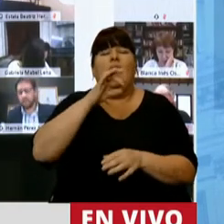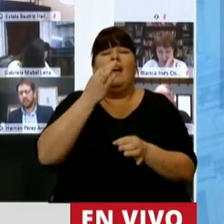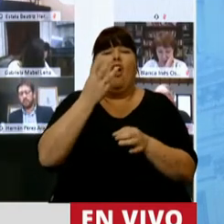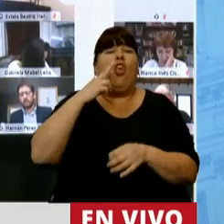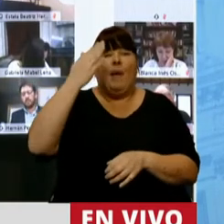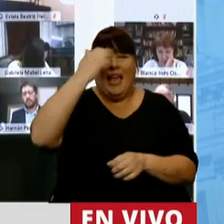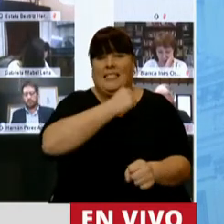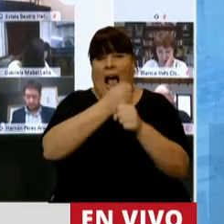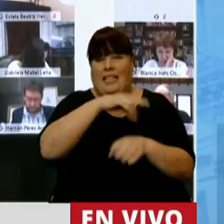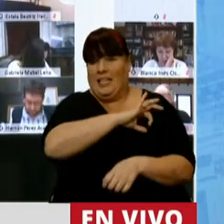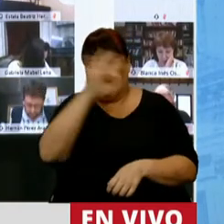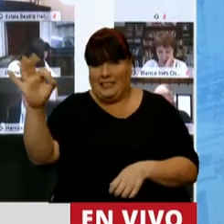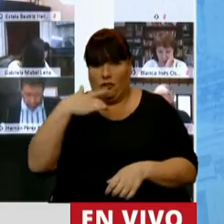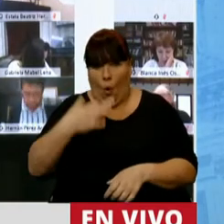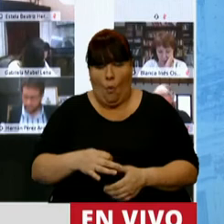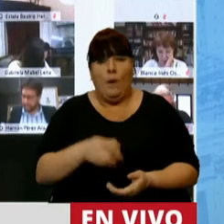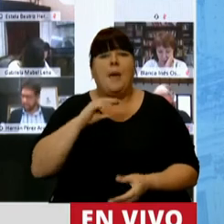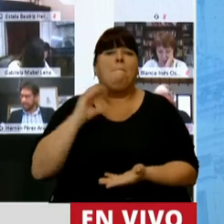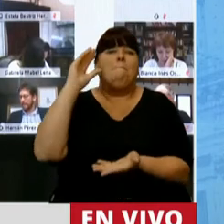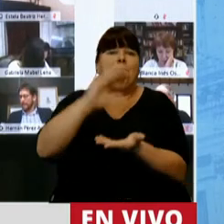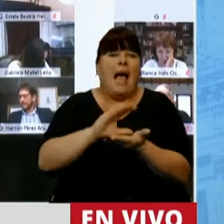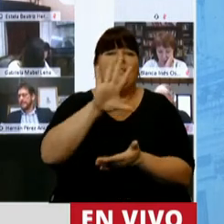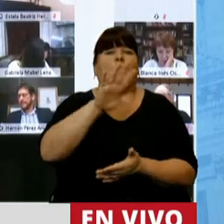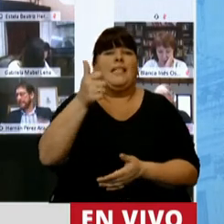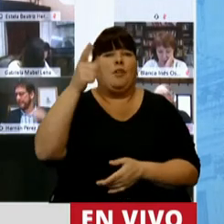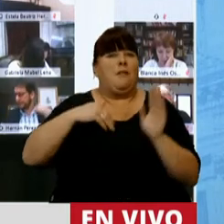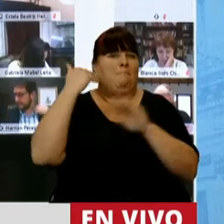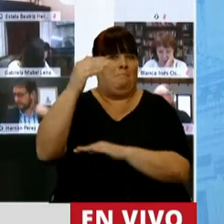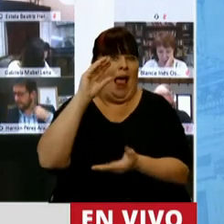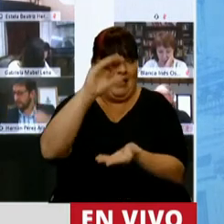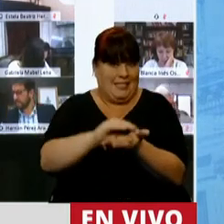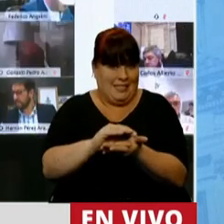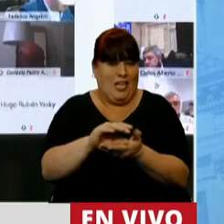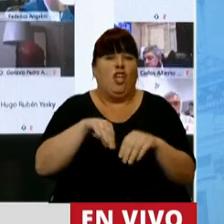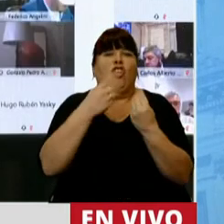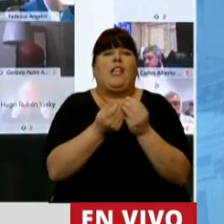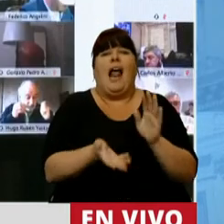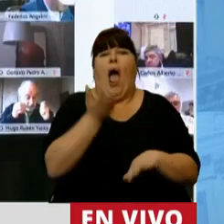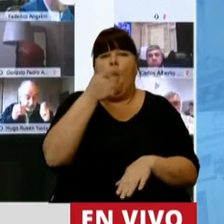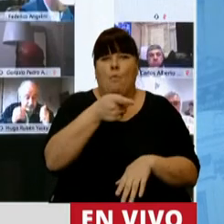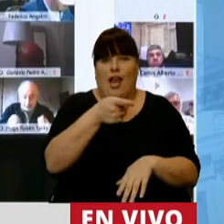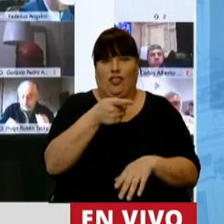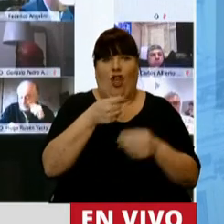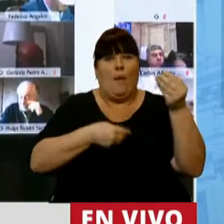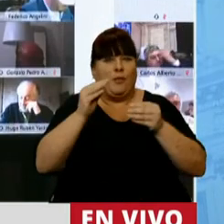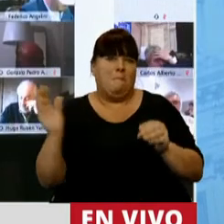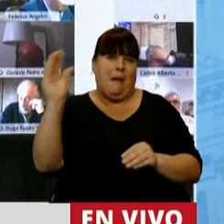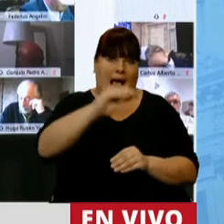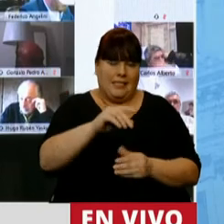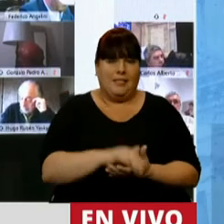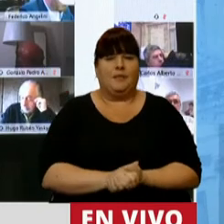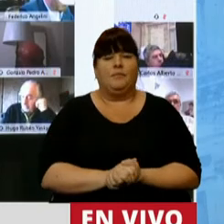2015, aumentando la inversión en educación más del 56%, encima de lo que es el aumento general del presupuesto,